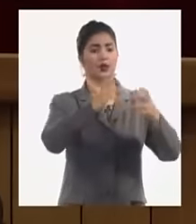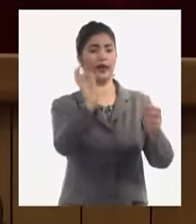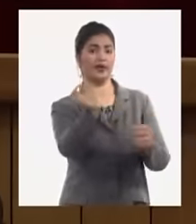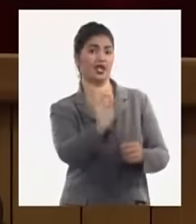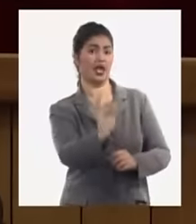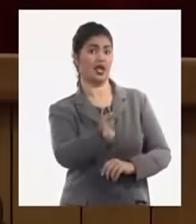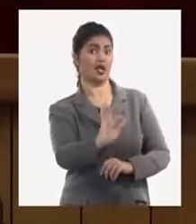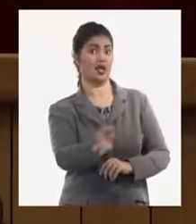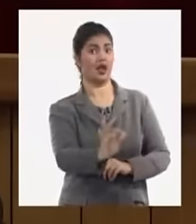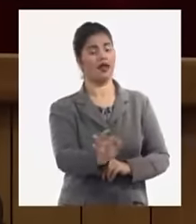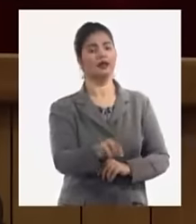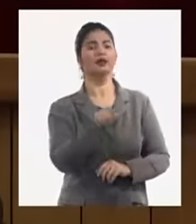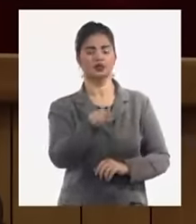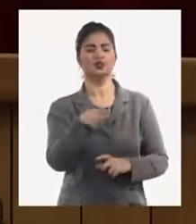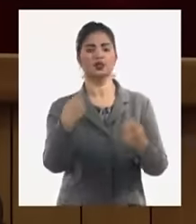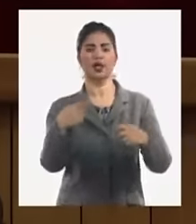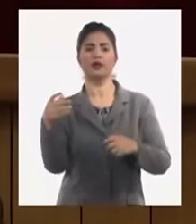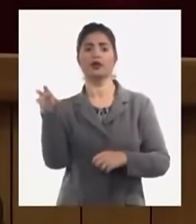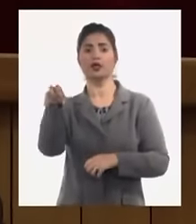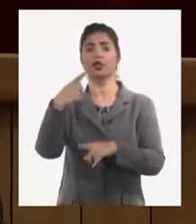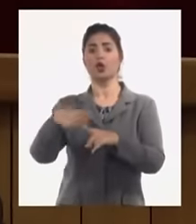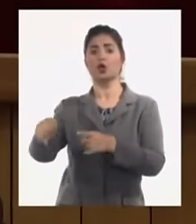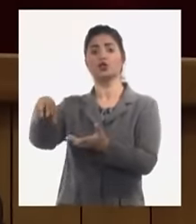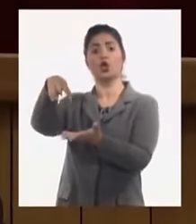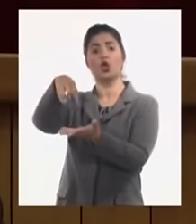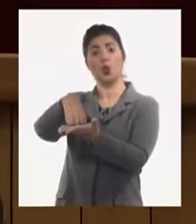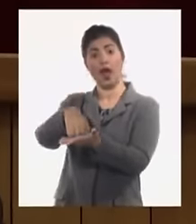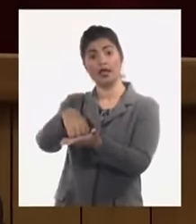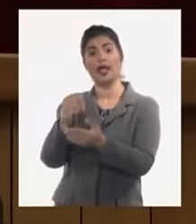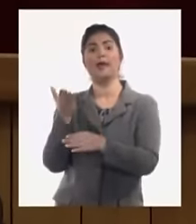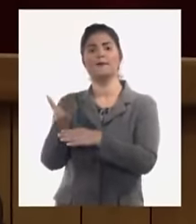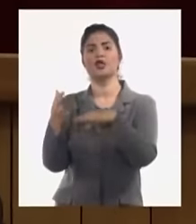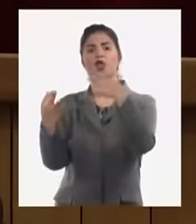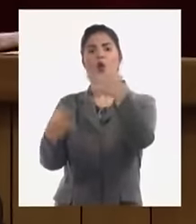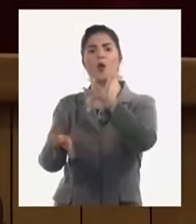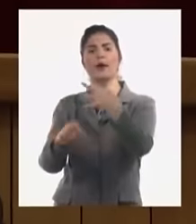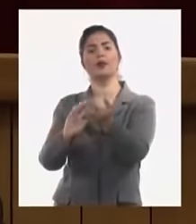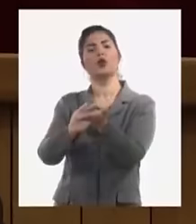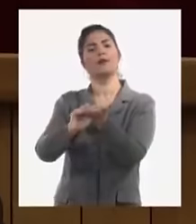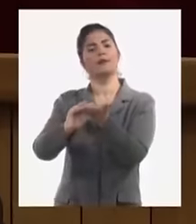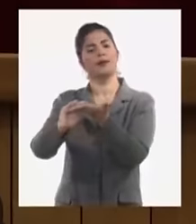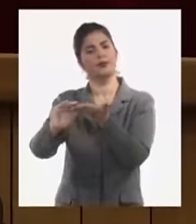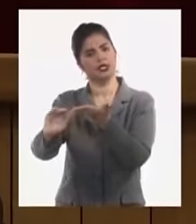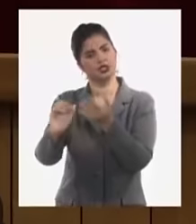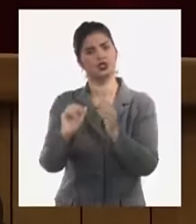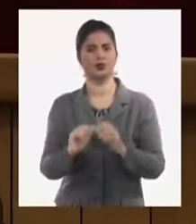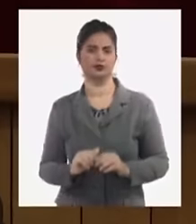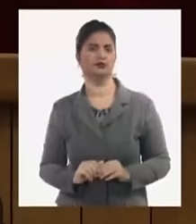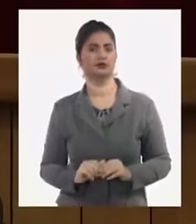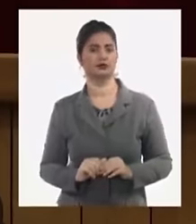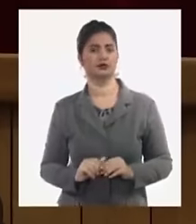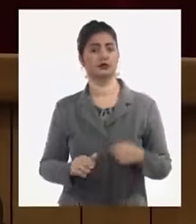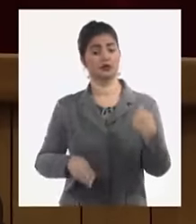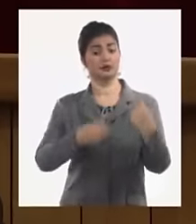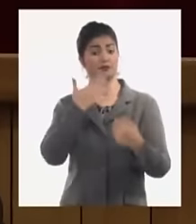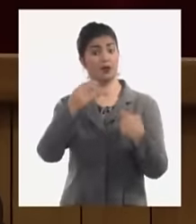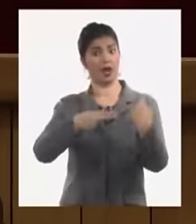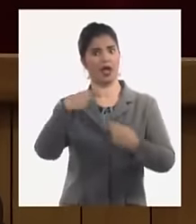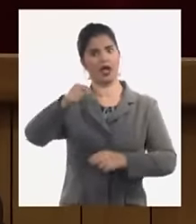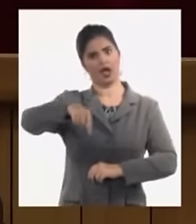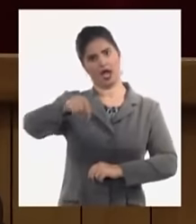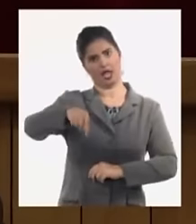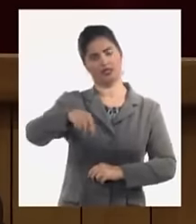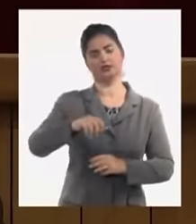eso tiene determinado riesgo vamos a hacer un proceso de certificación y si no tiene problema oye mejor que se haga aquí hay que importarla